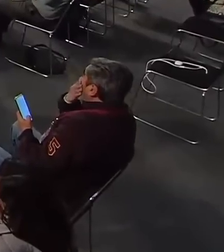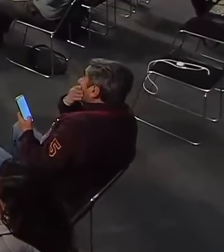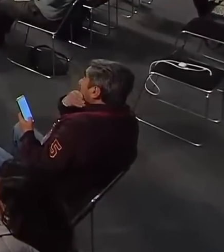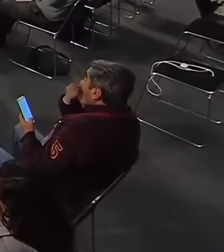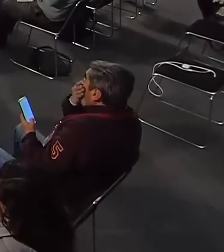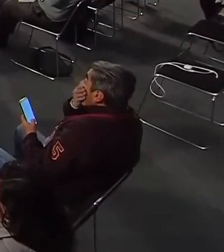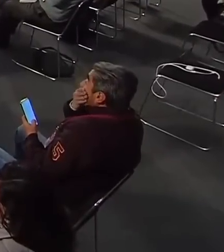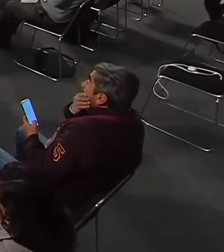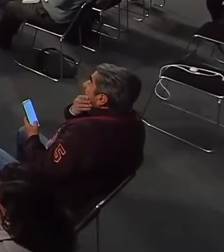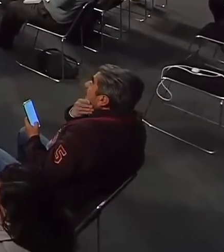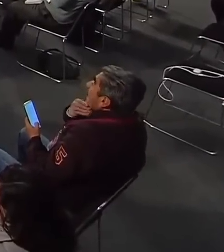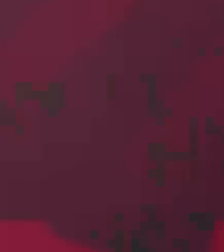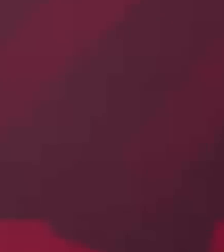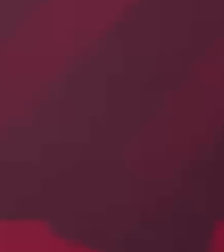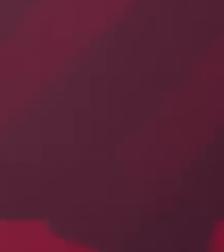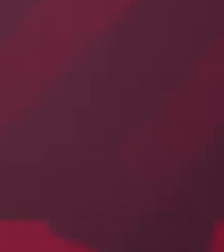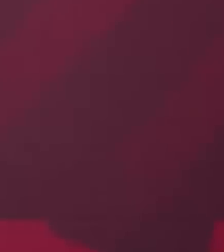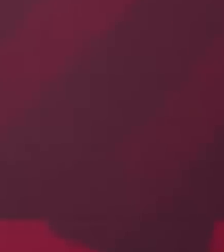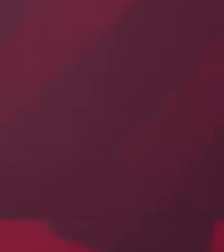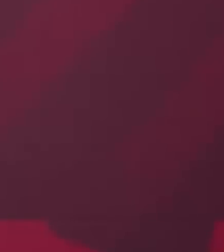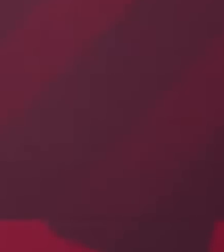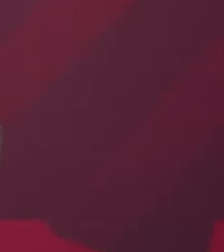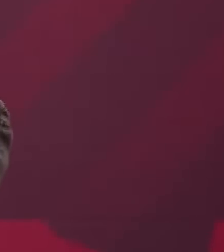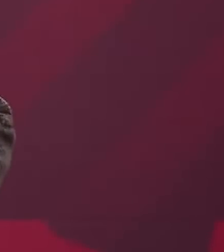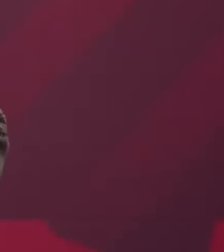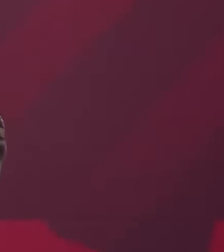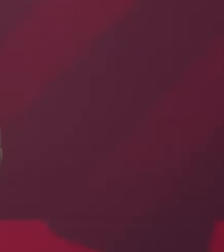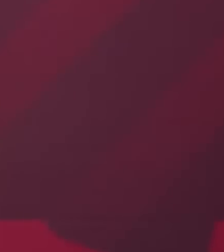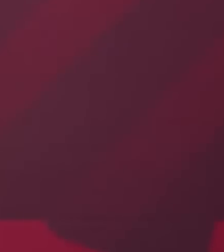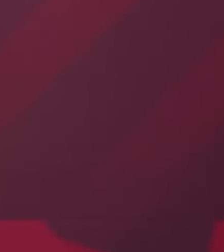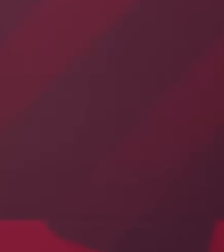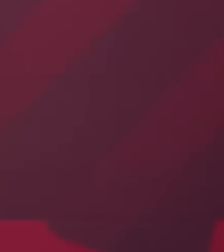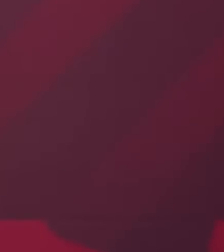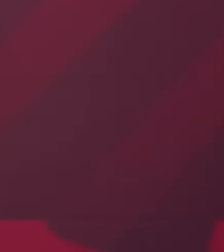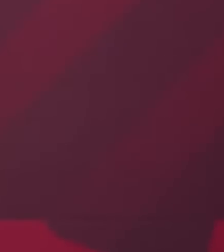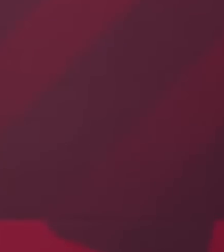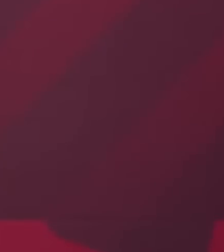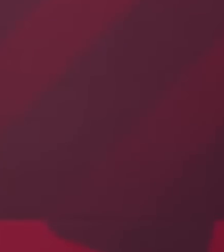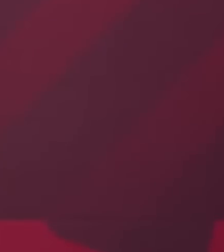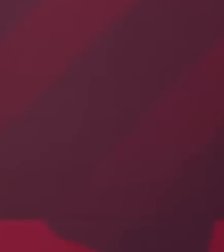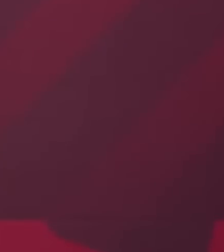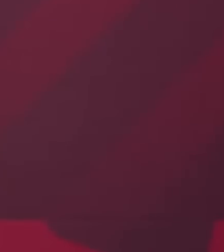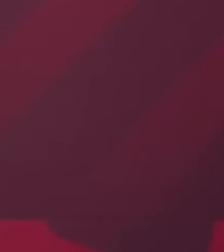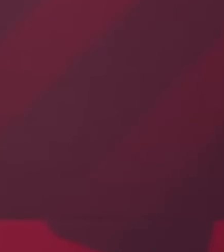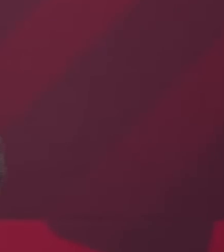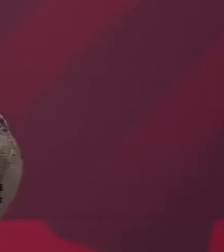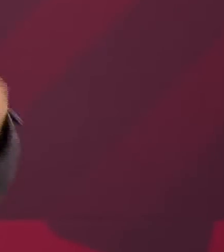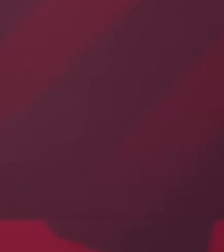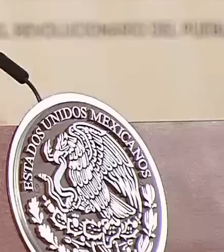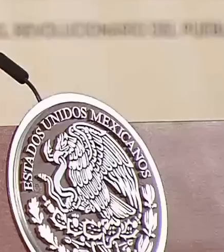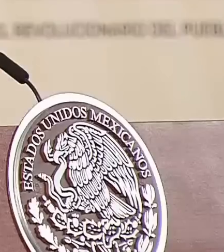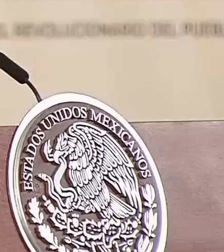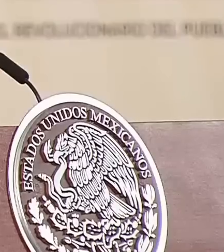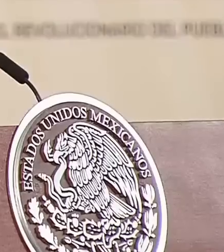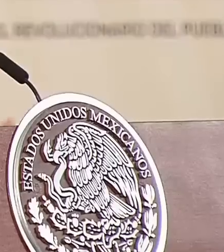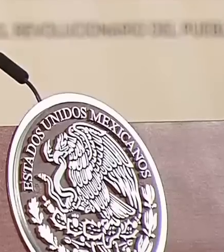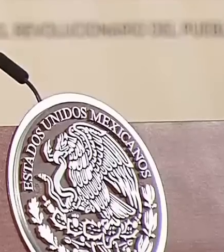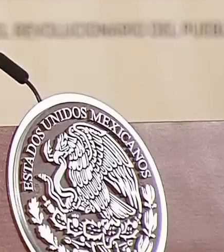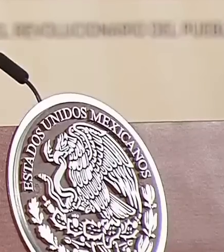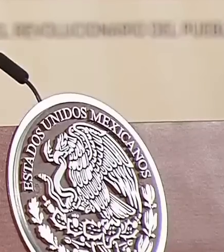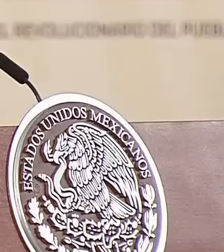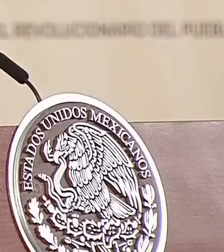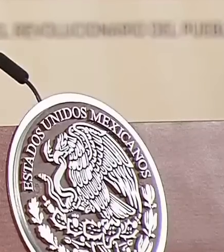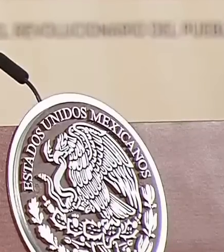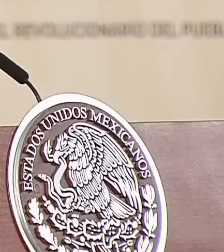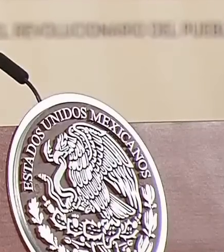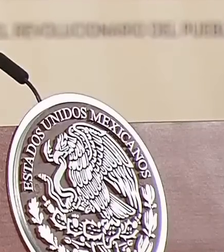a García Luna, o que recibían dinero del gobierno